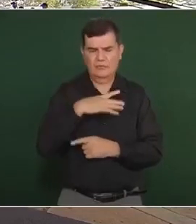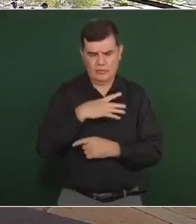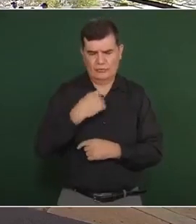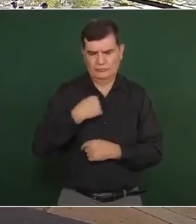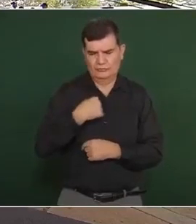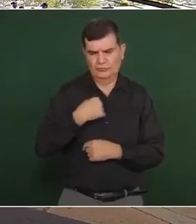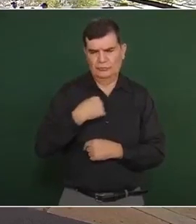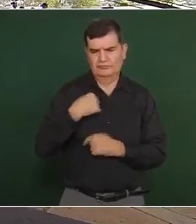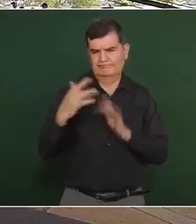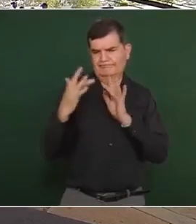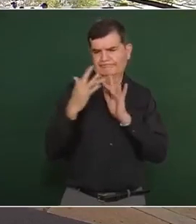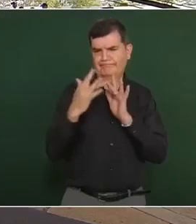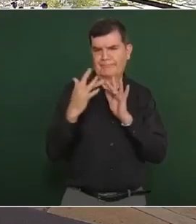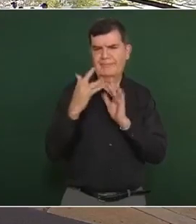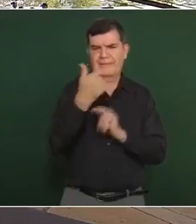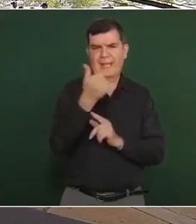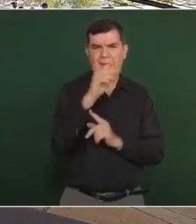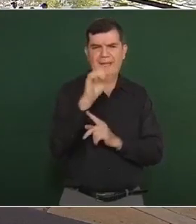Mar Horacio Ramos.